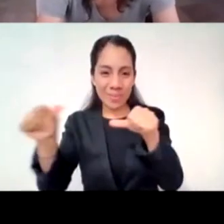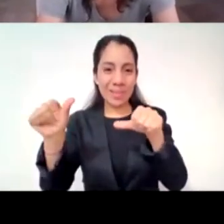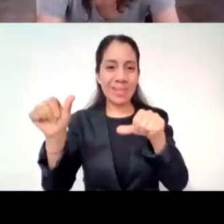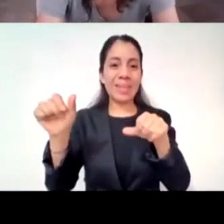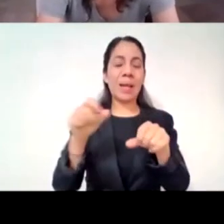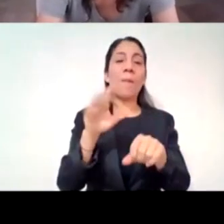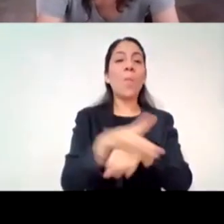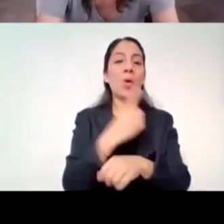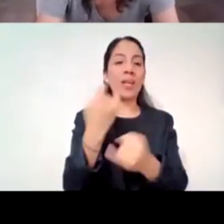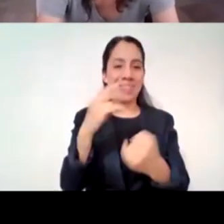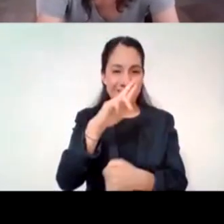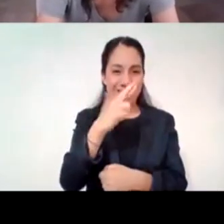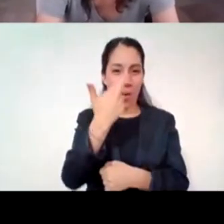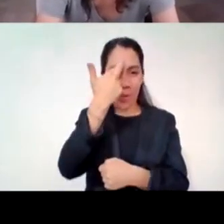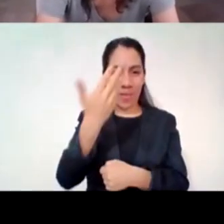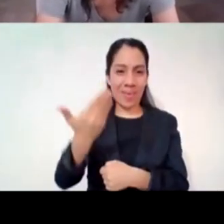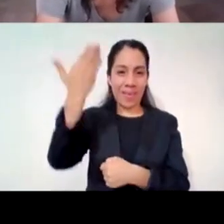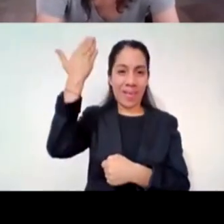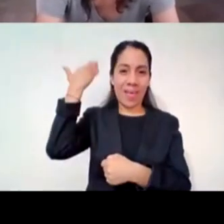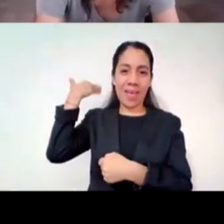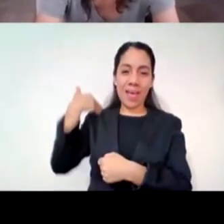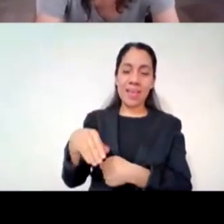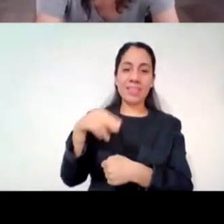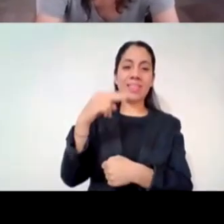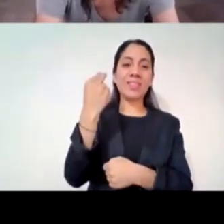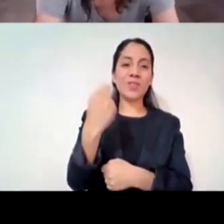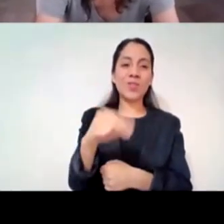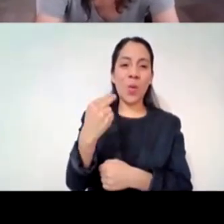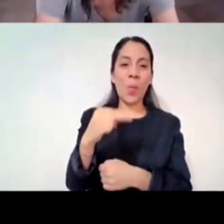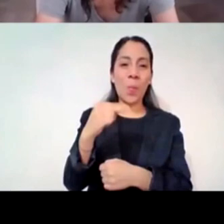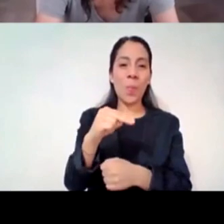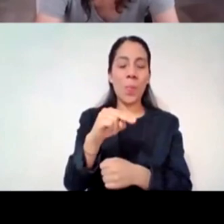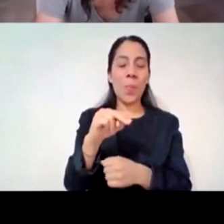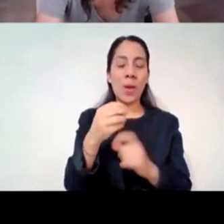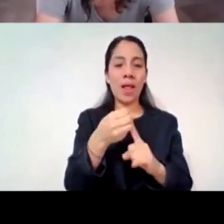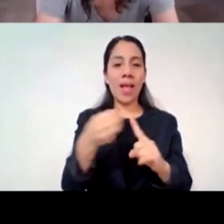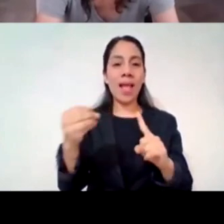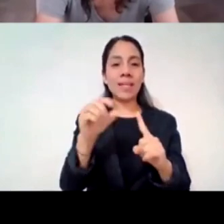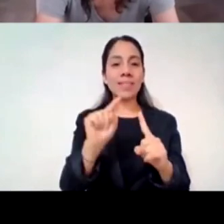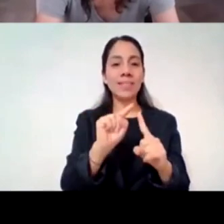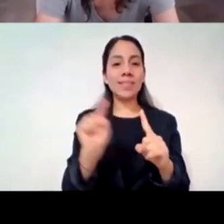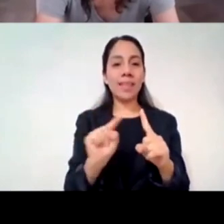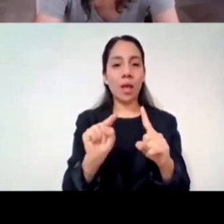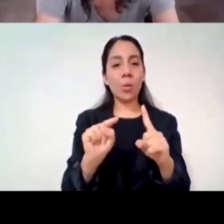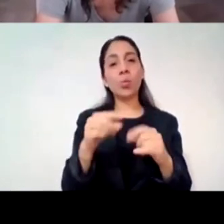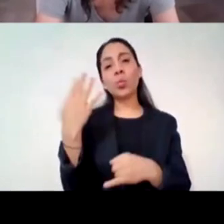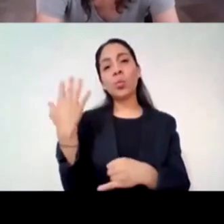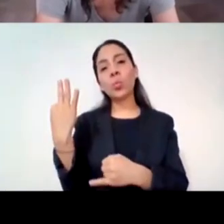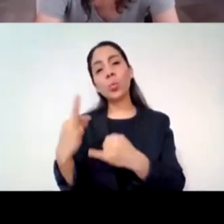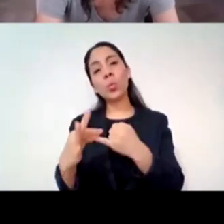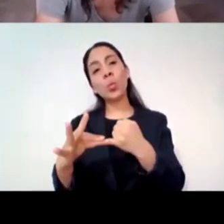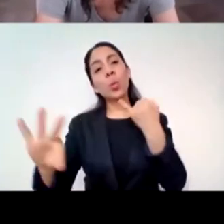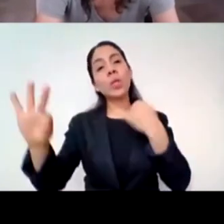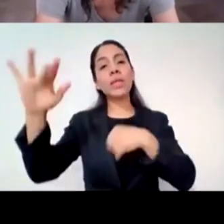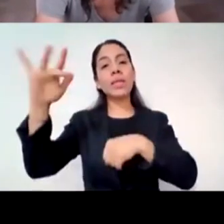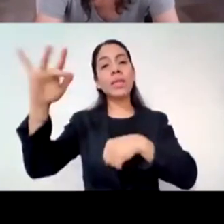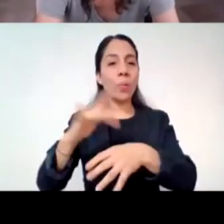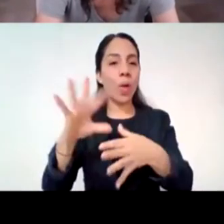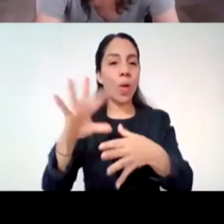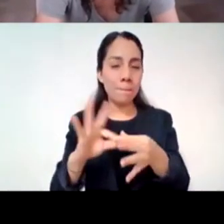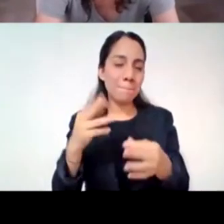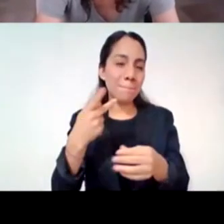y toda la vida fue el último, ¿no? Aquí le vamos a ir moviendo en un espíritu de inclusión